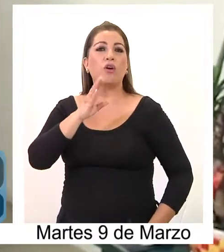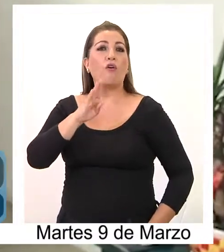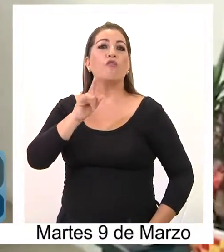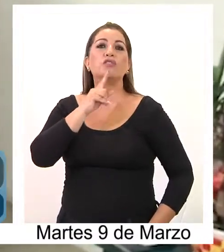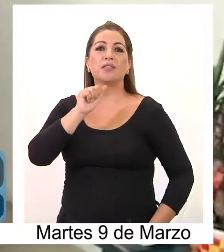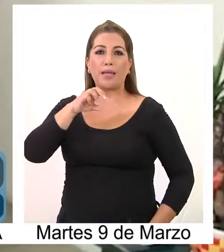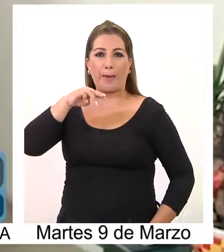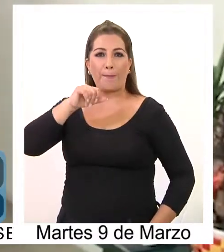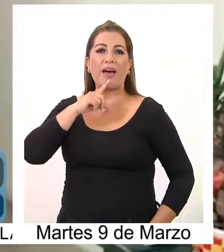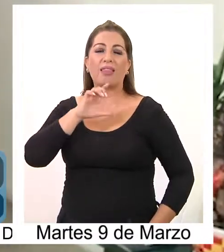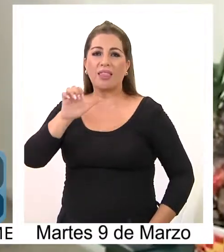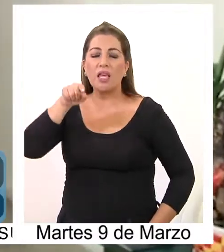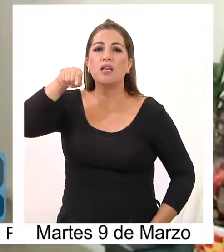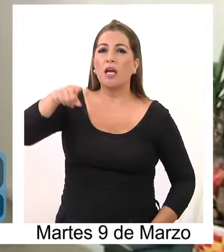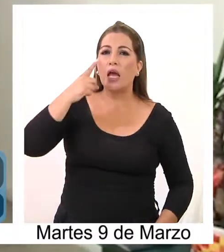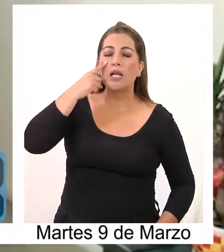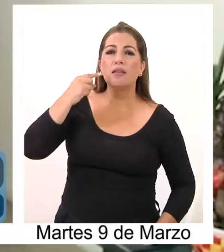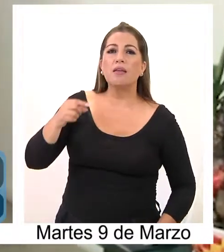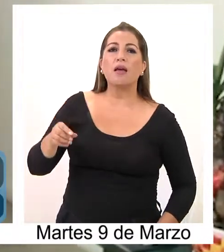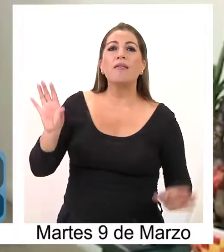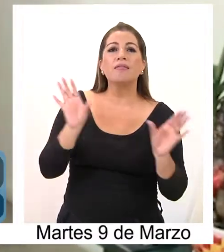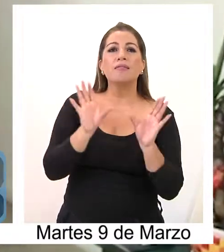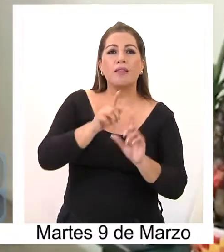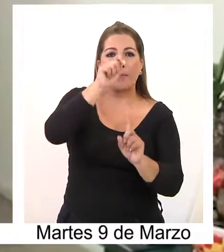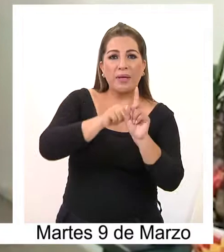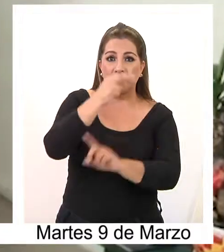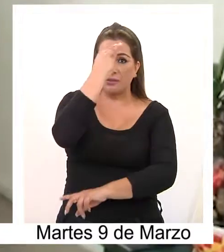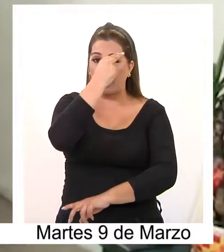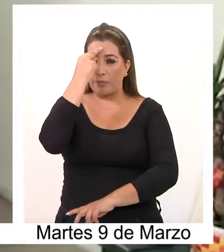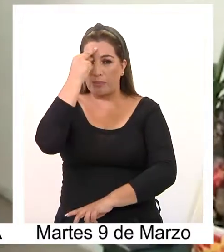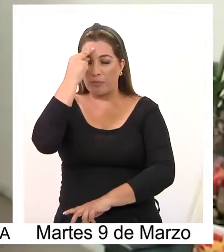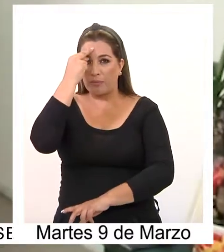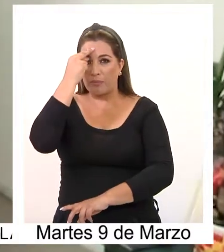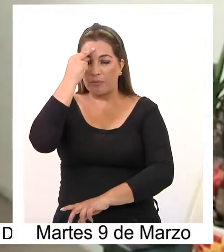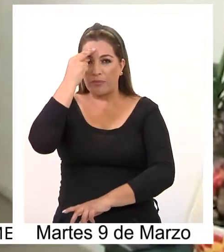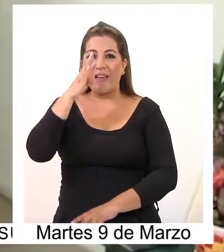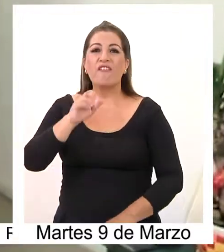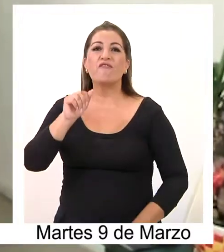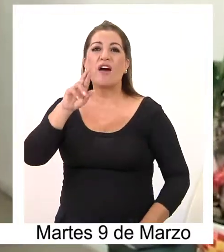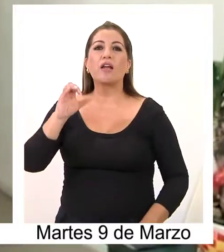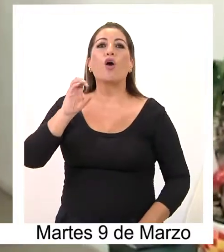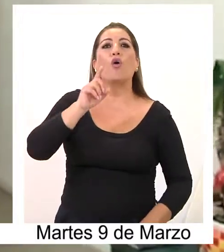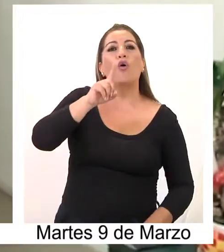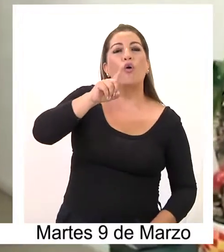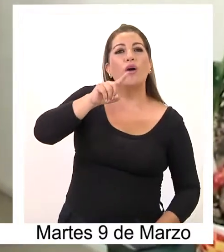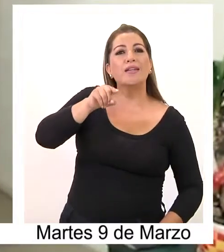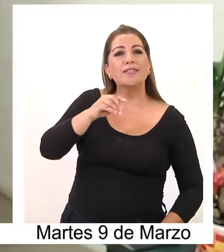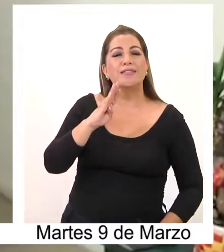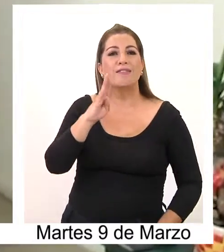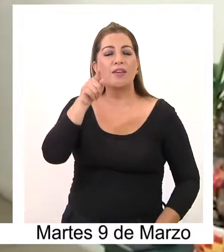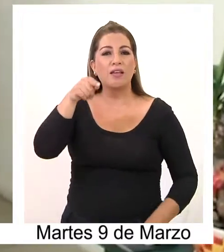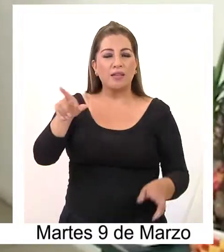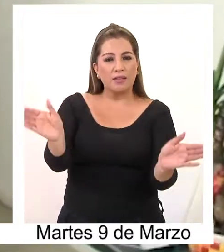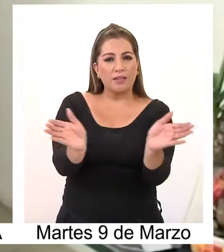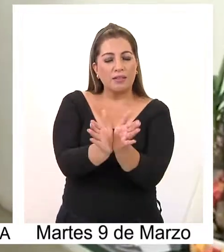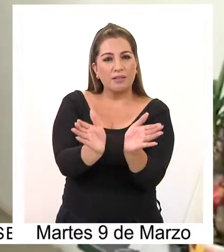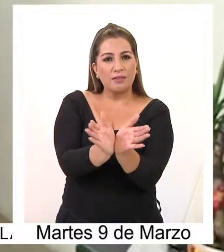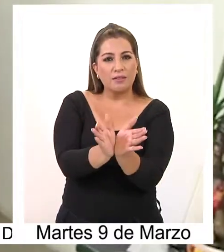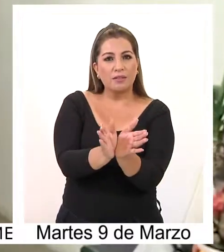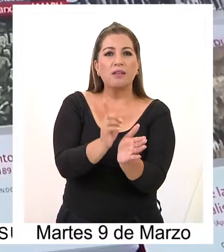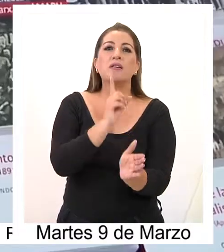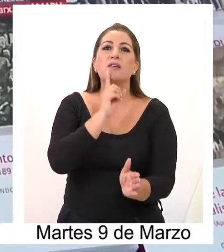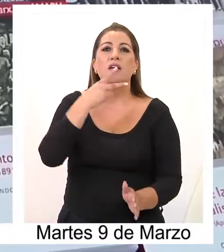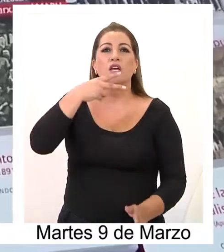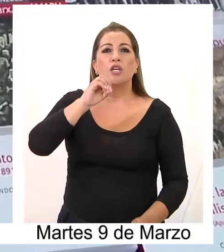día 10 de marzo en el bar OSB, el que está ubicado en la calle Thompson 155.